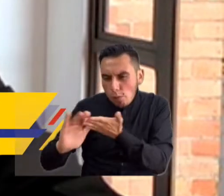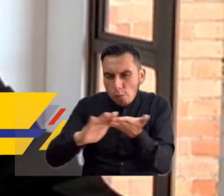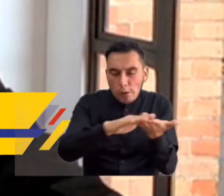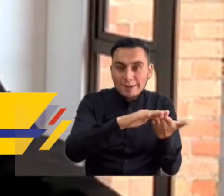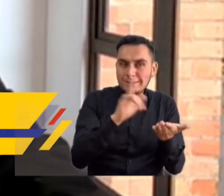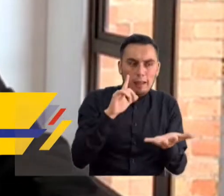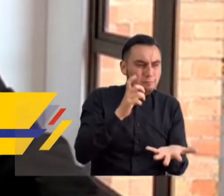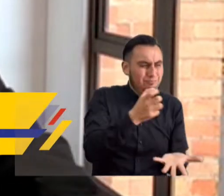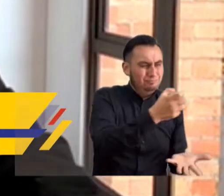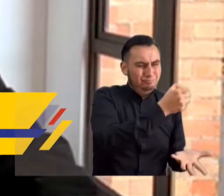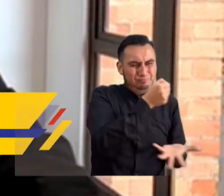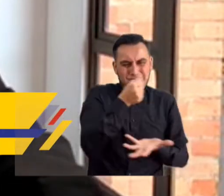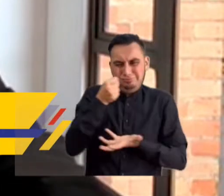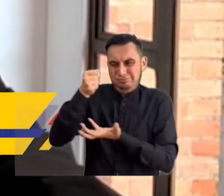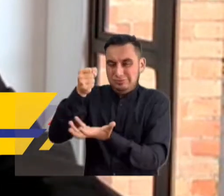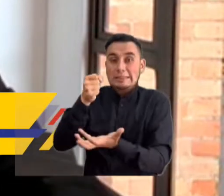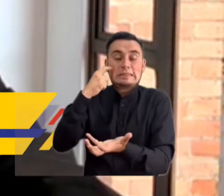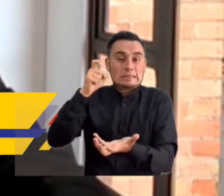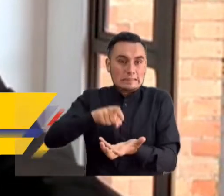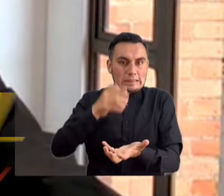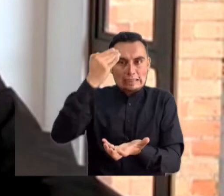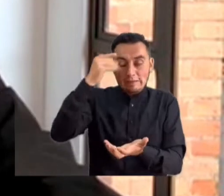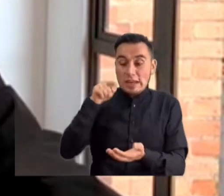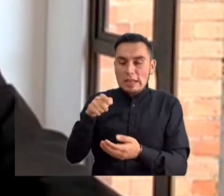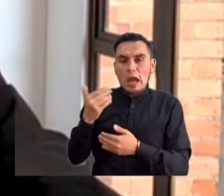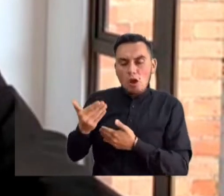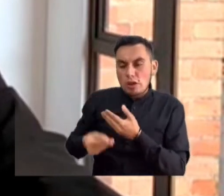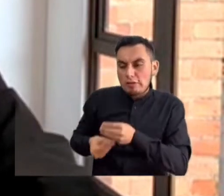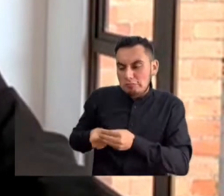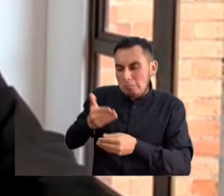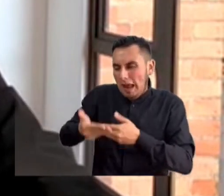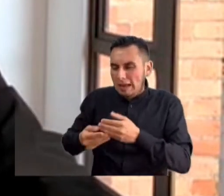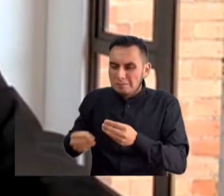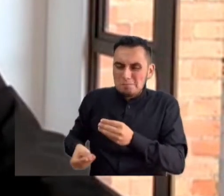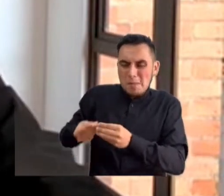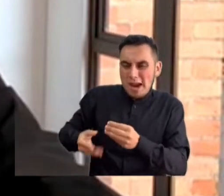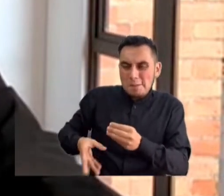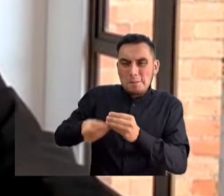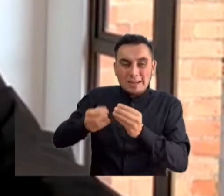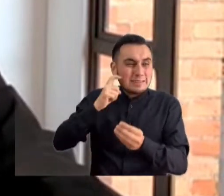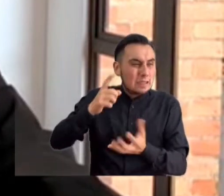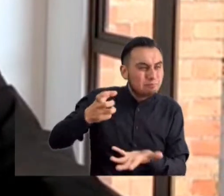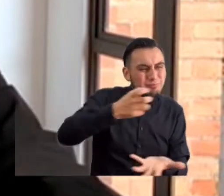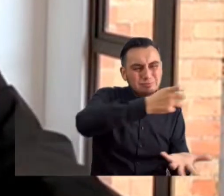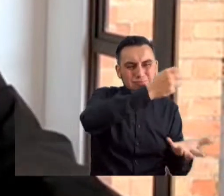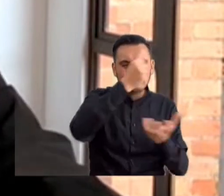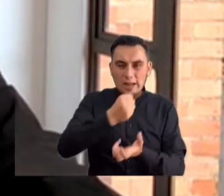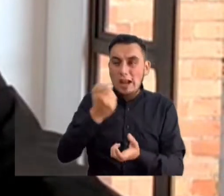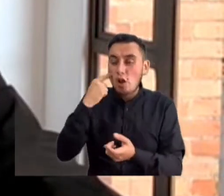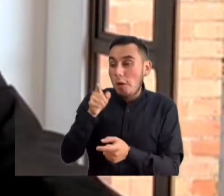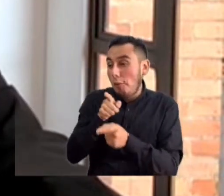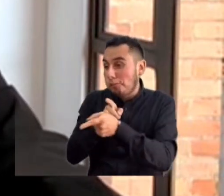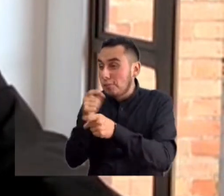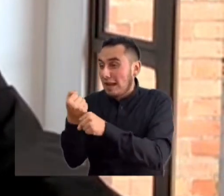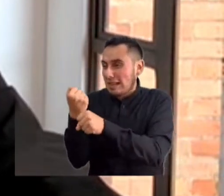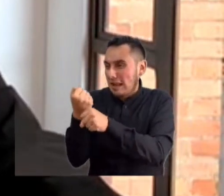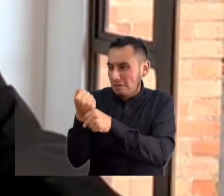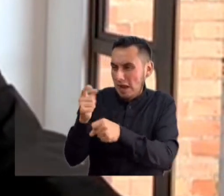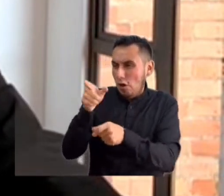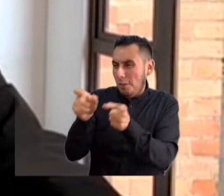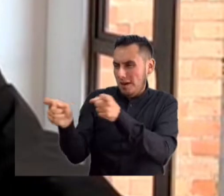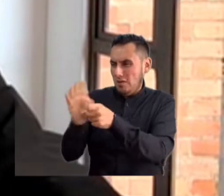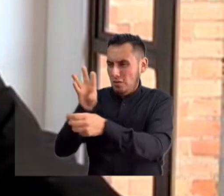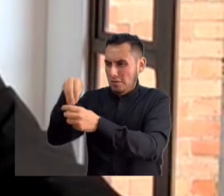todos los recursos, los irradia en la sociedad muy fácilmente porque su cadena de abastecimiento es muy grande. Entonces, se